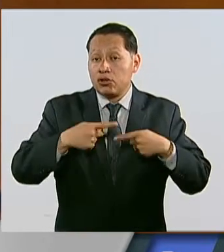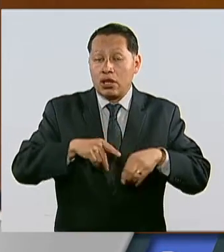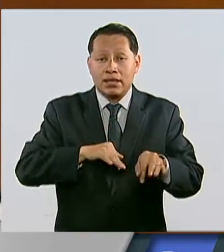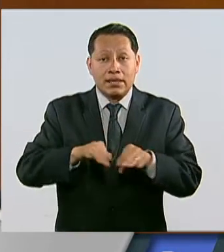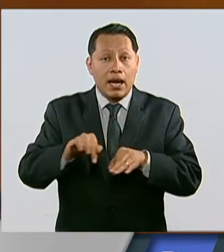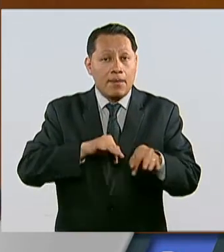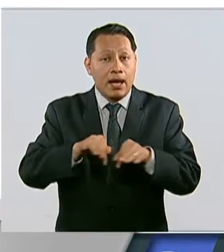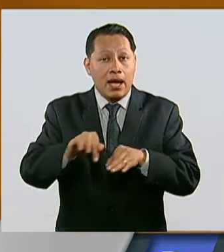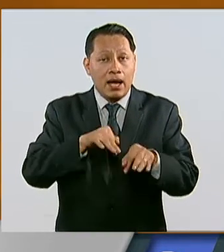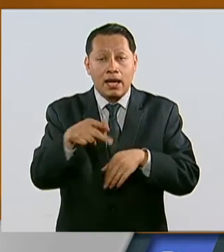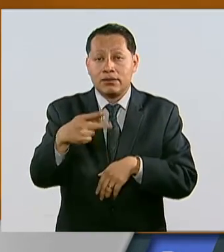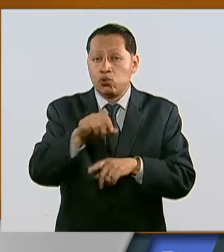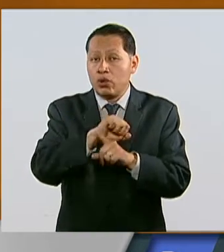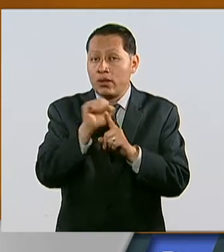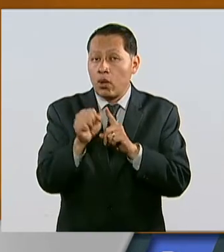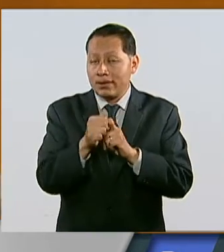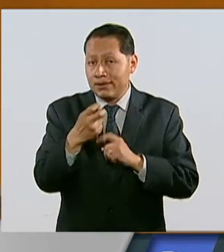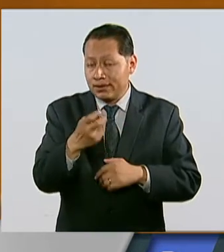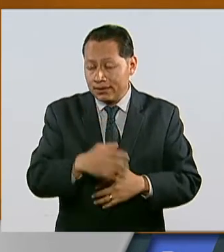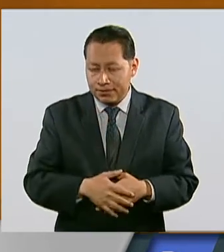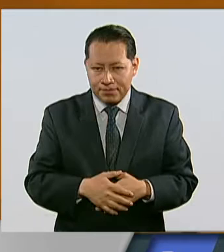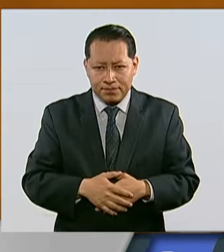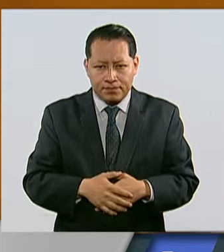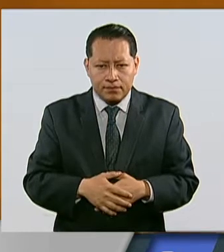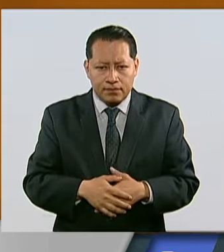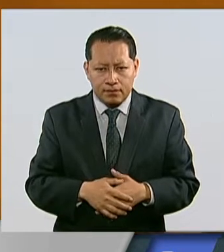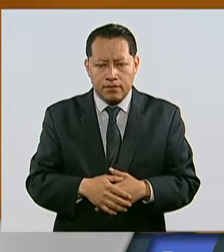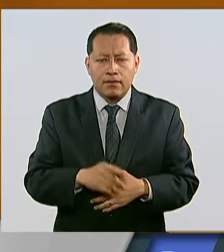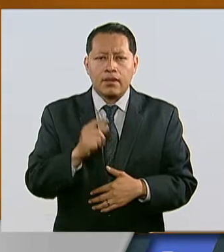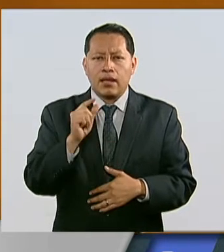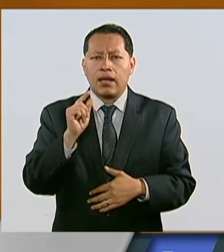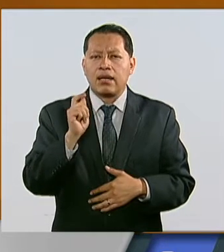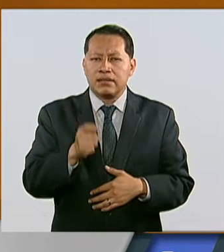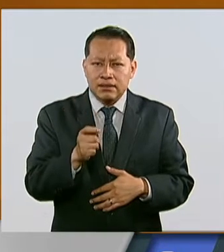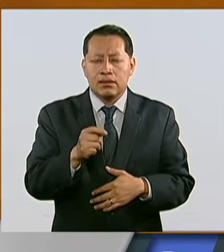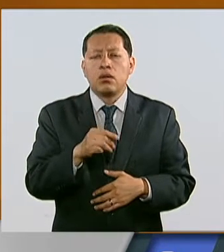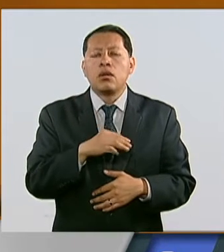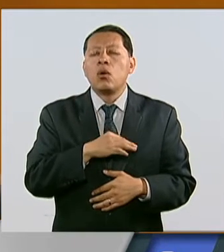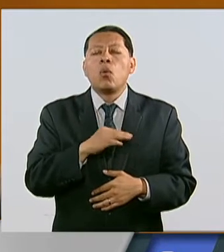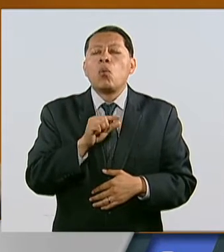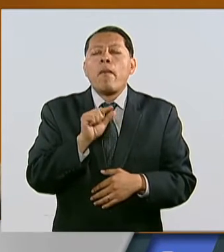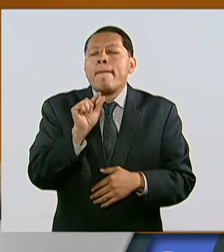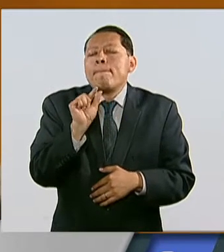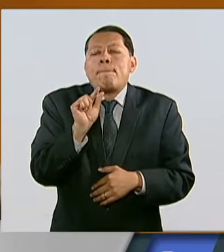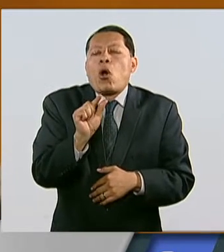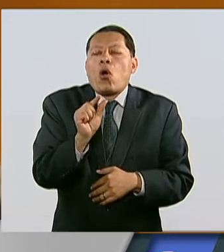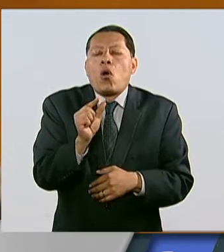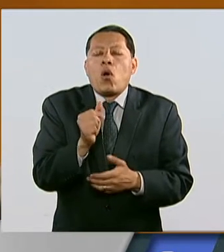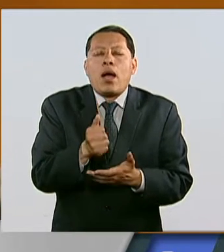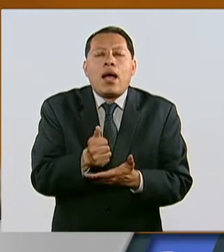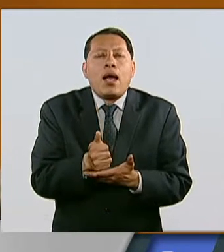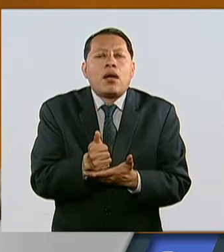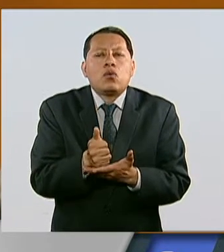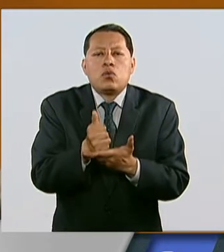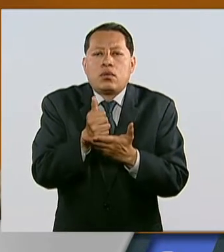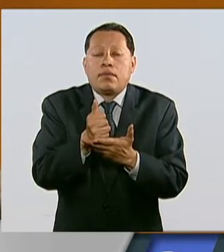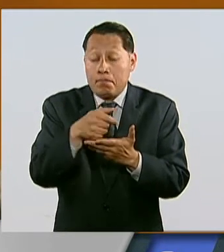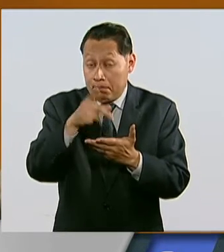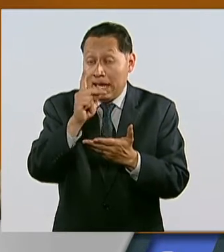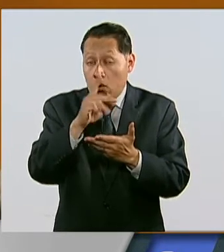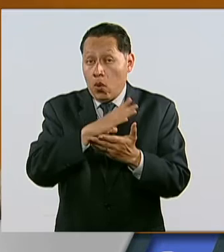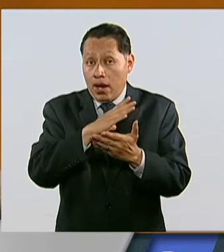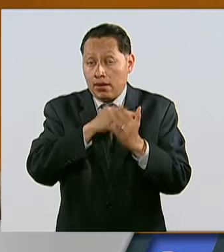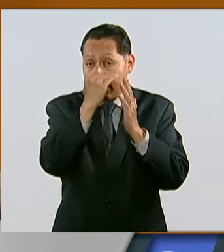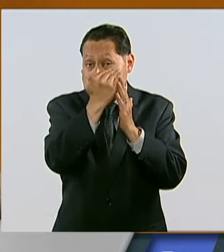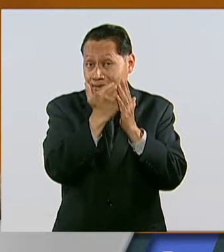en México. Es un pequeño grano de arena de esa agenda que aún está pendiente